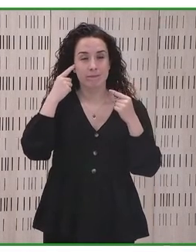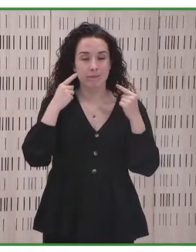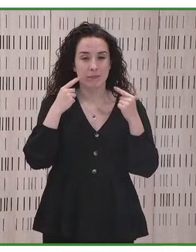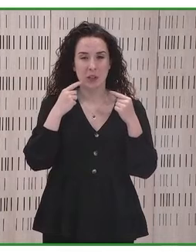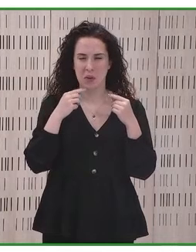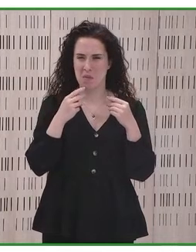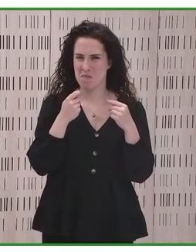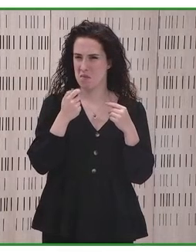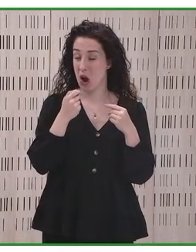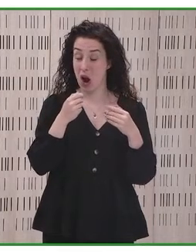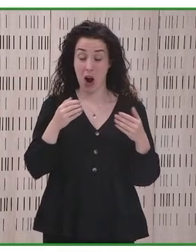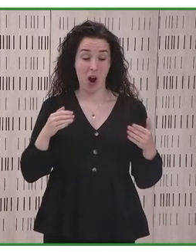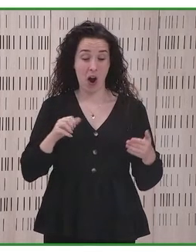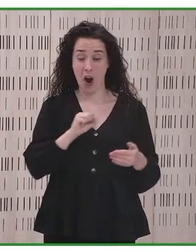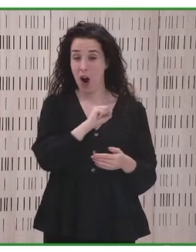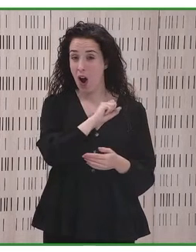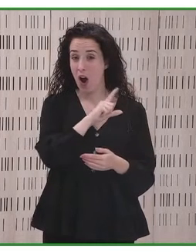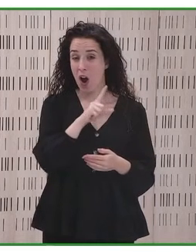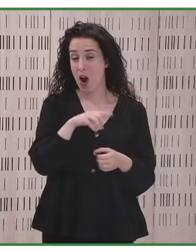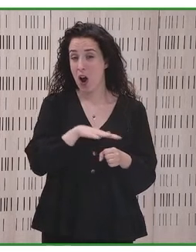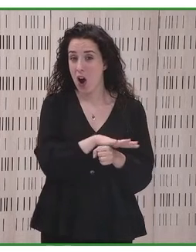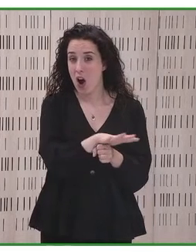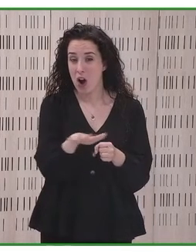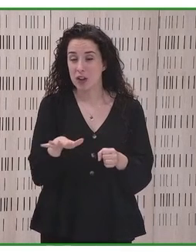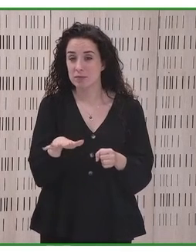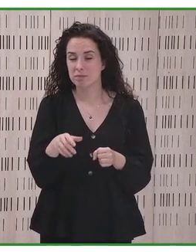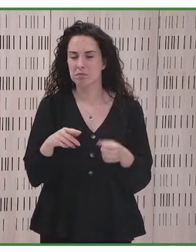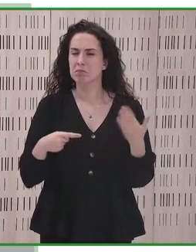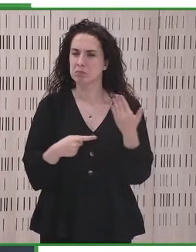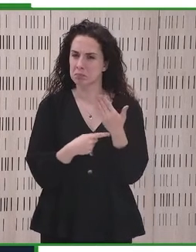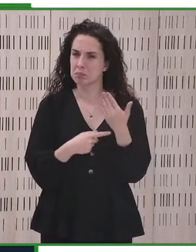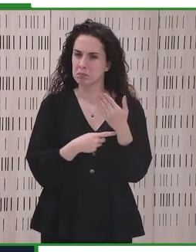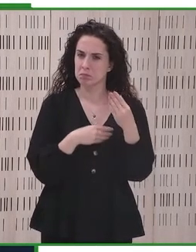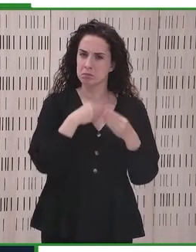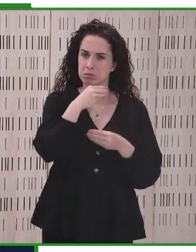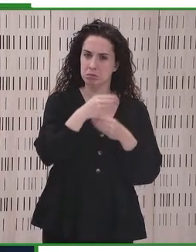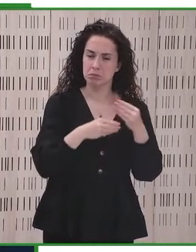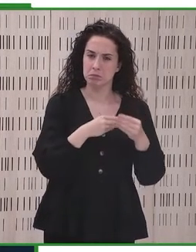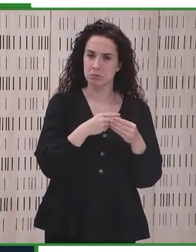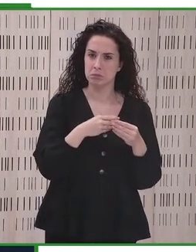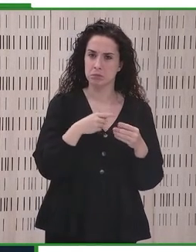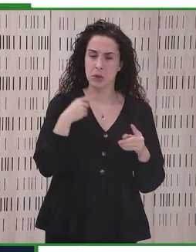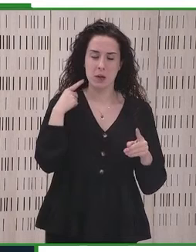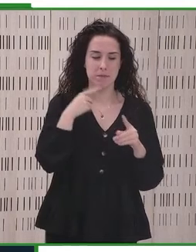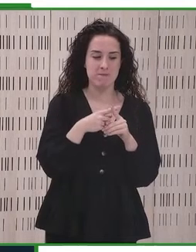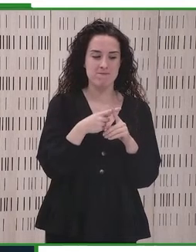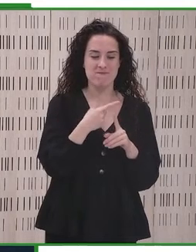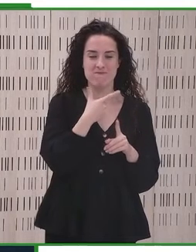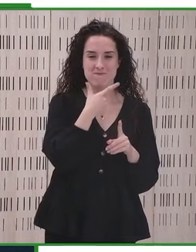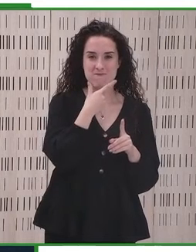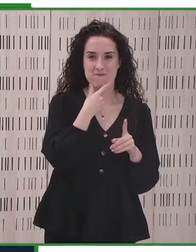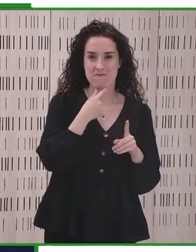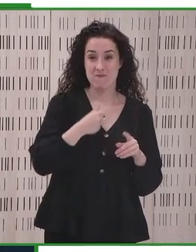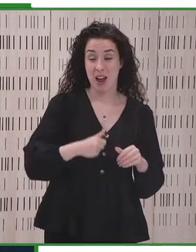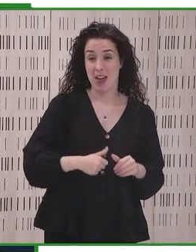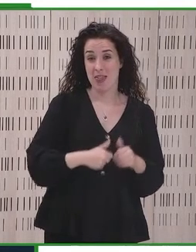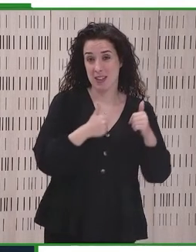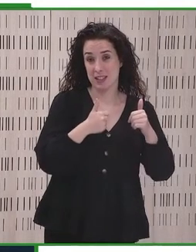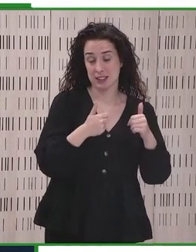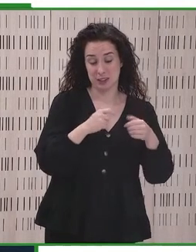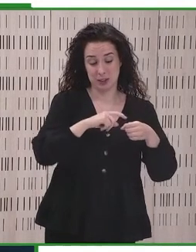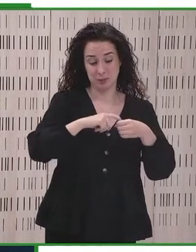Bueno, yo creo que un poco de todo en el sentido que la tecnología se puede utilizar para